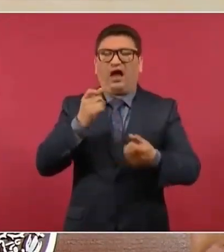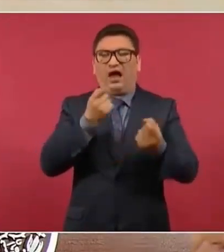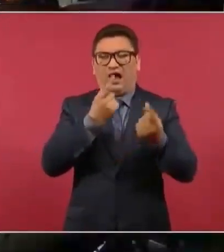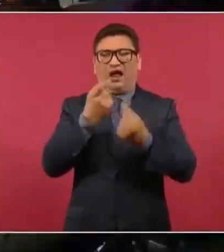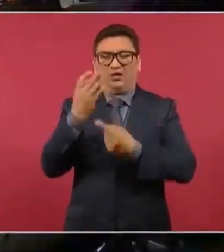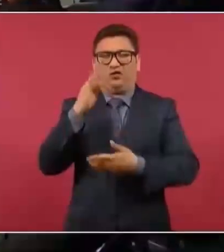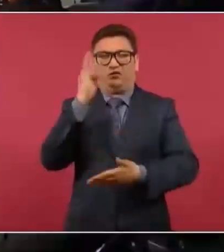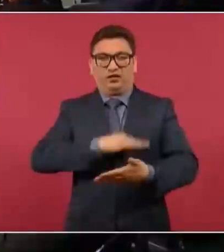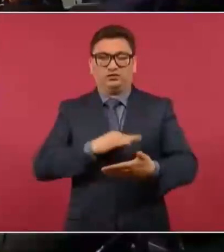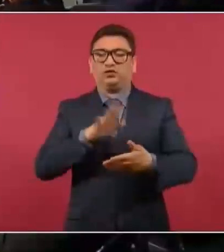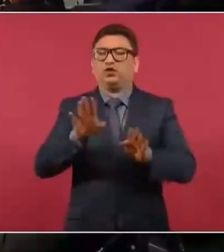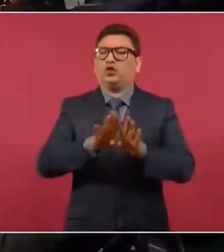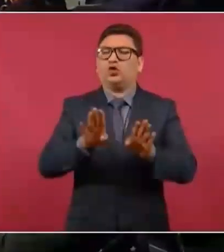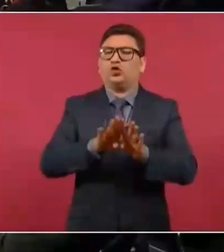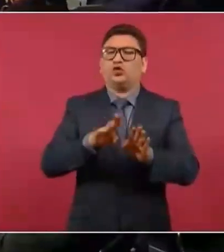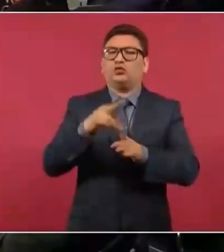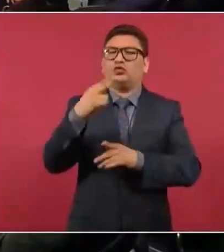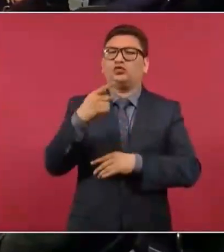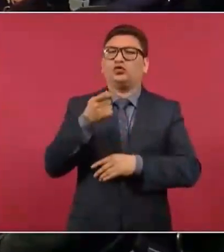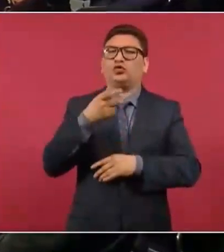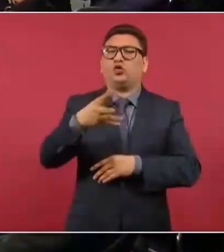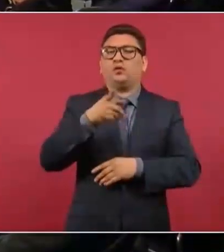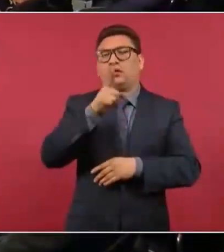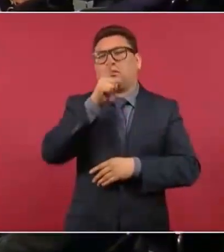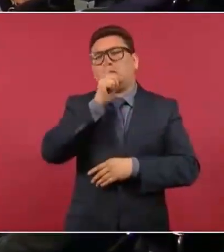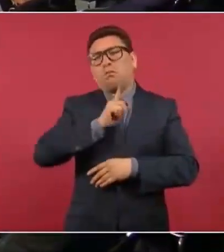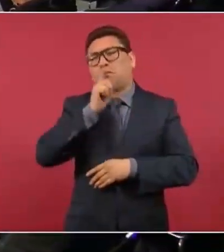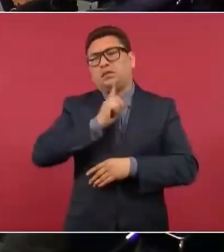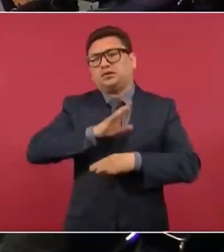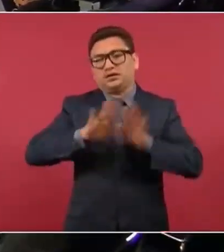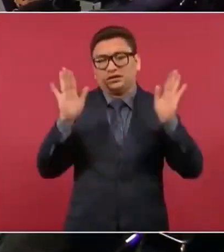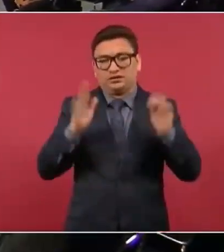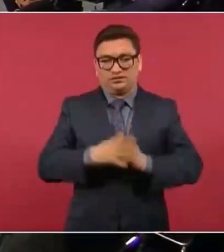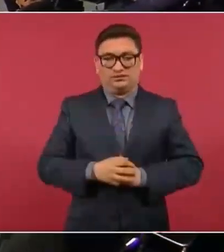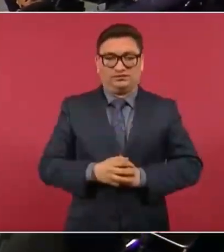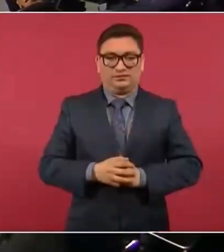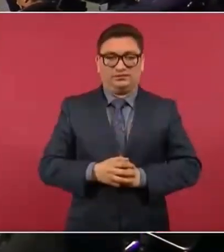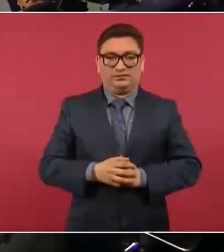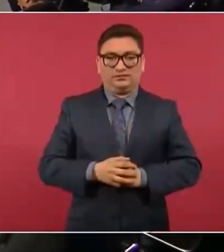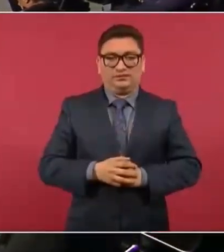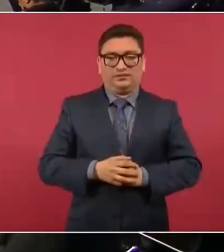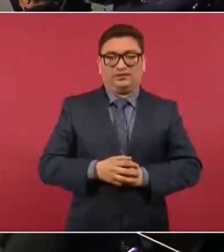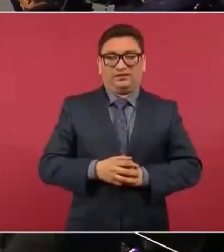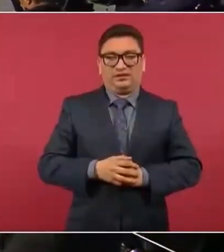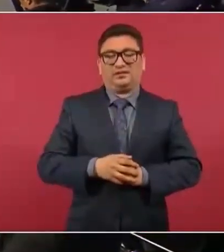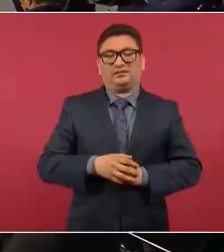¿Cómo se llamó? Mentiras, pues. Ah,